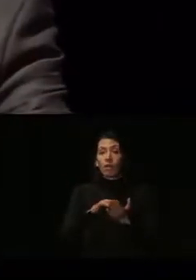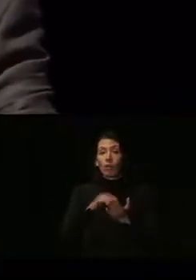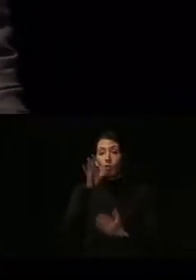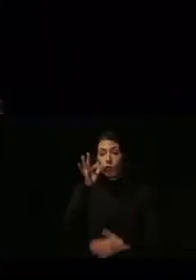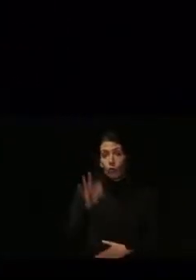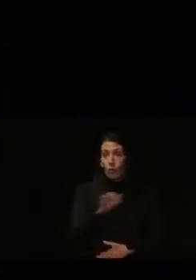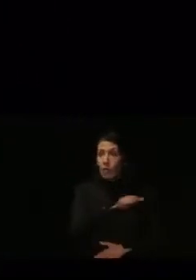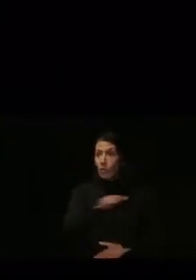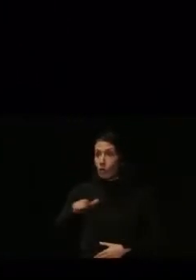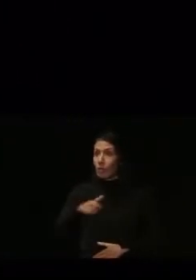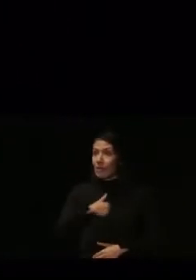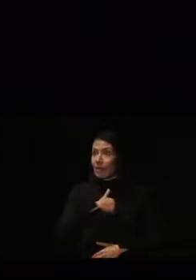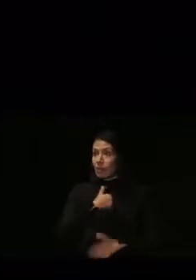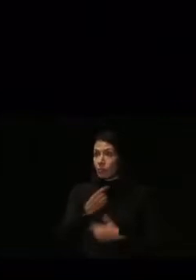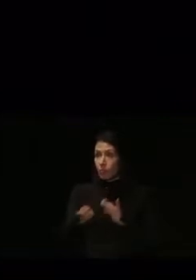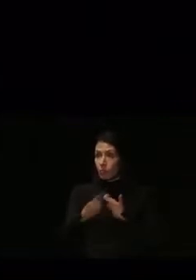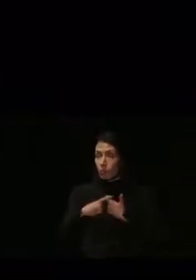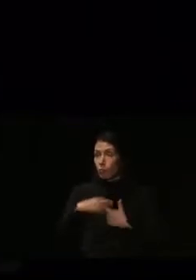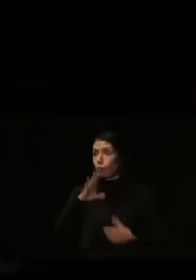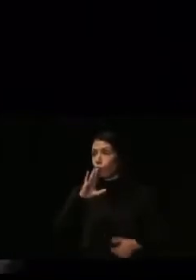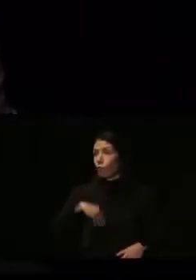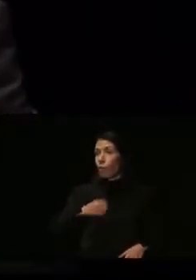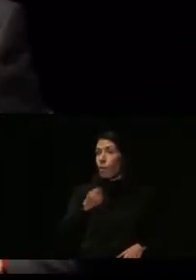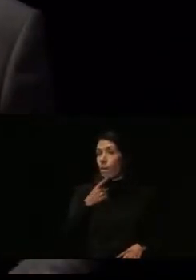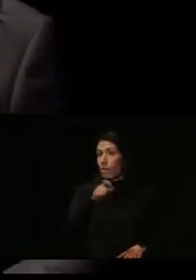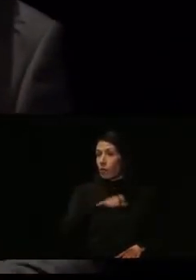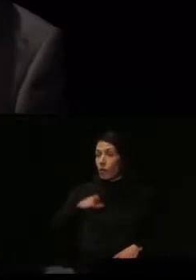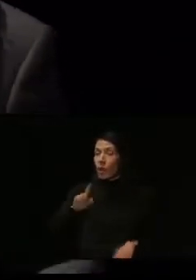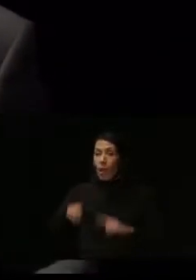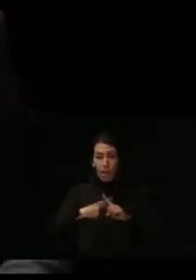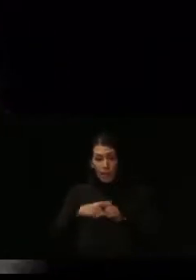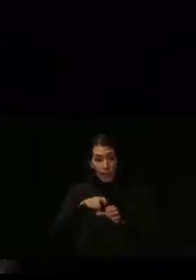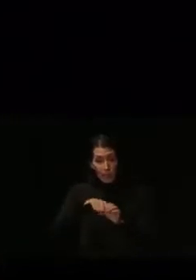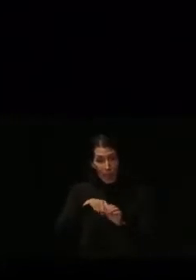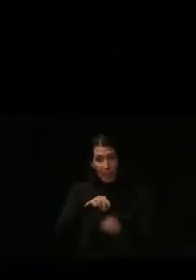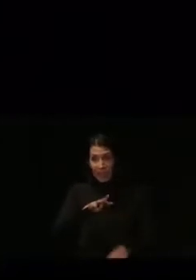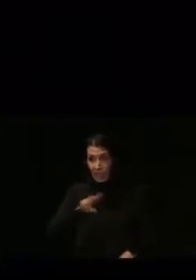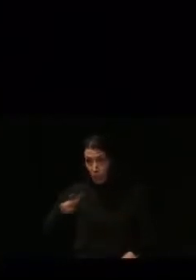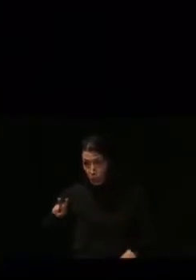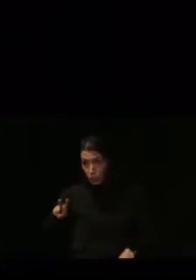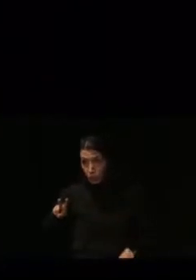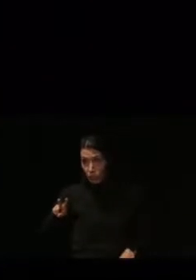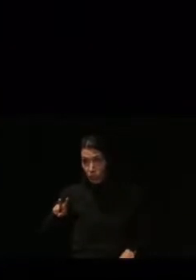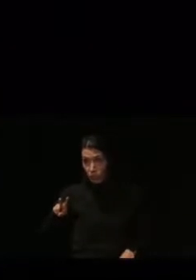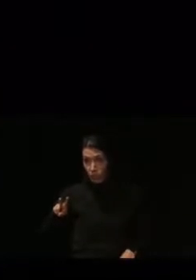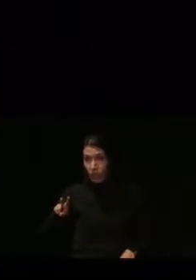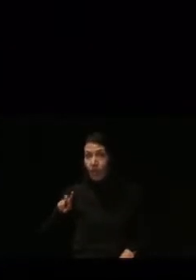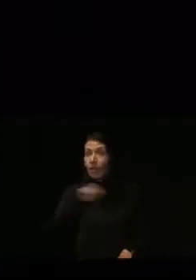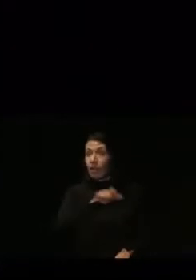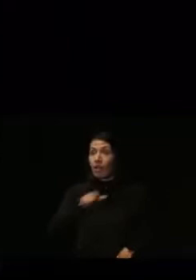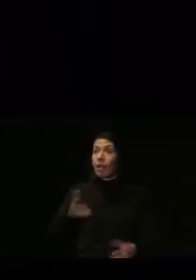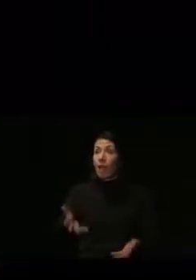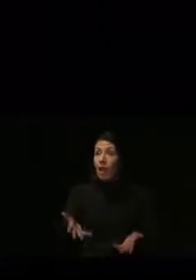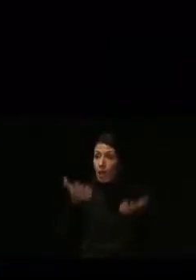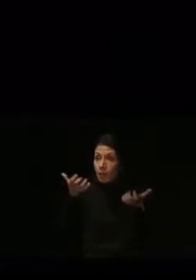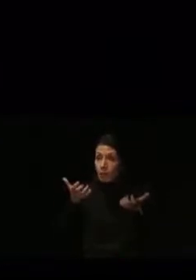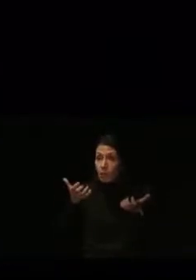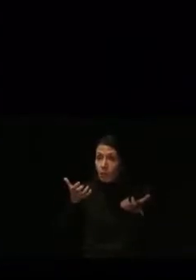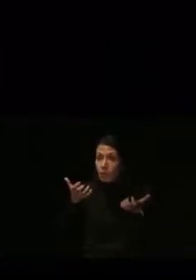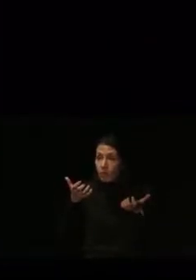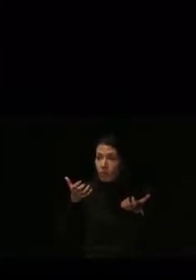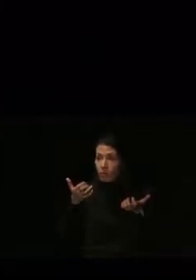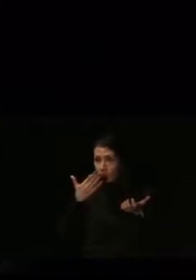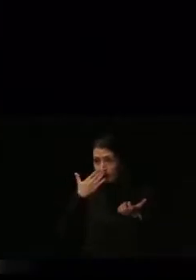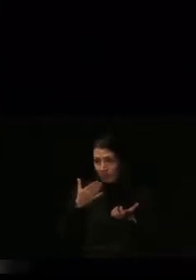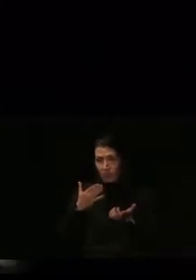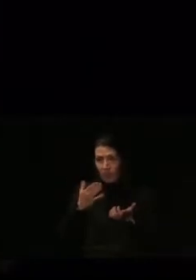presentaron, cerca de los mil, y las plazas que eran, 32, los que aprobaron, desde luego sacaron